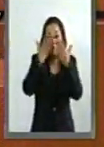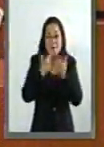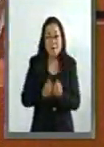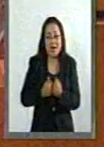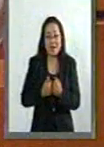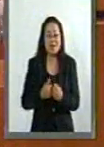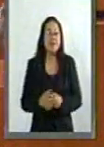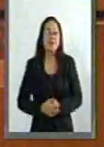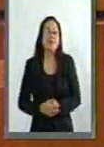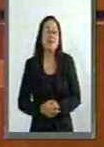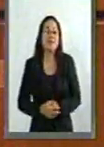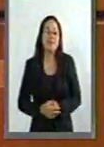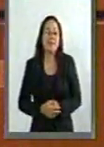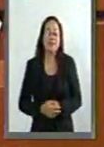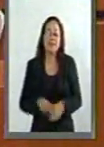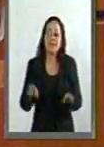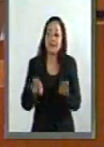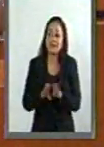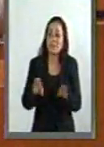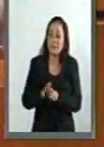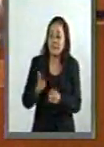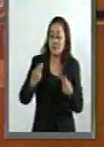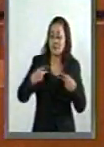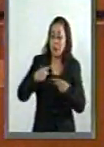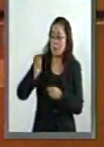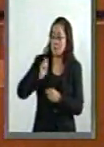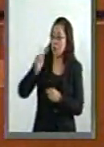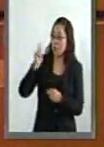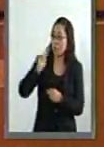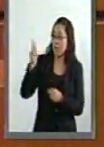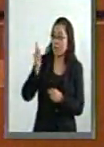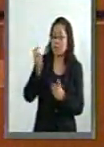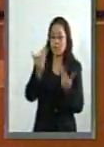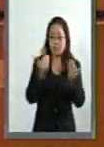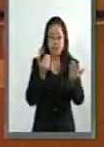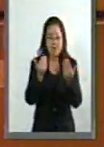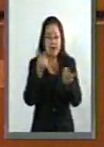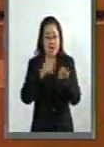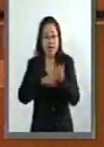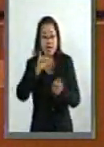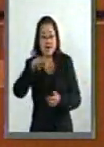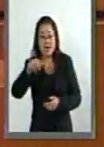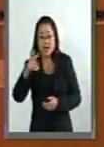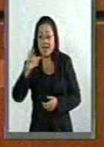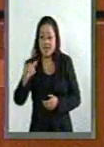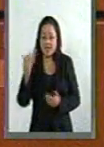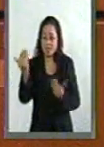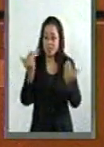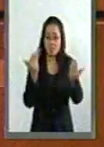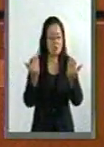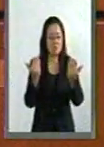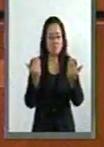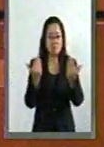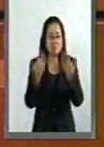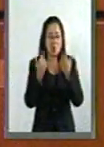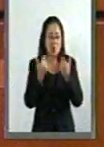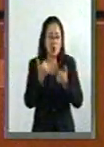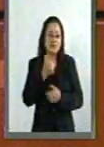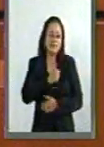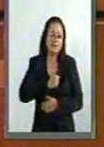comparar con los expertos y profesionales del Inegi. Da lástima.